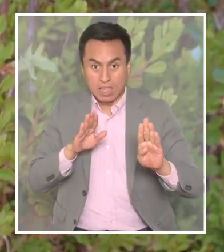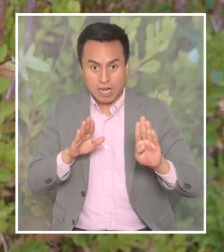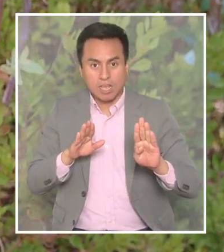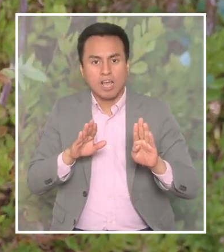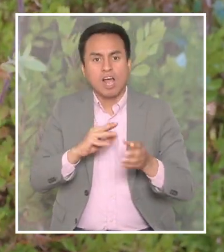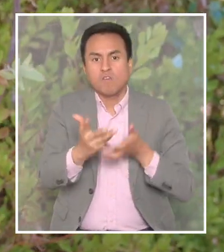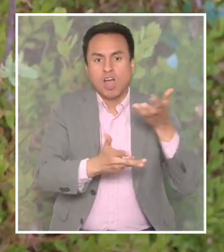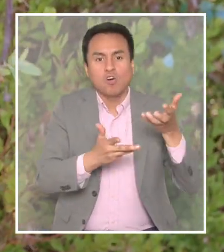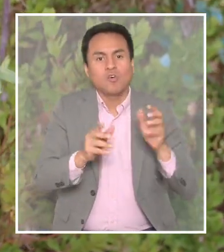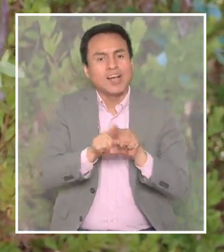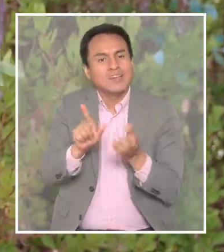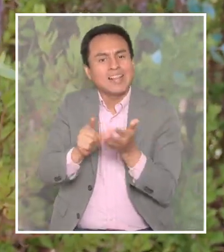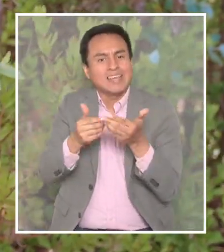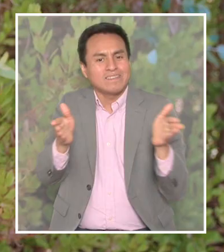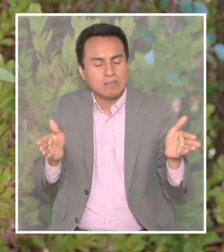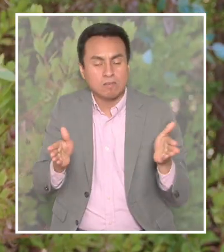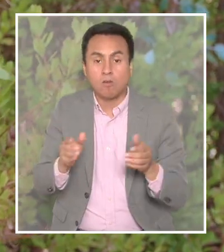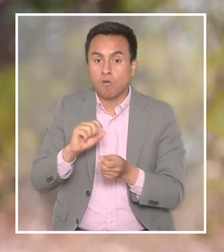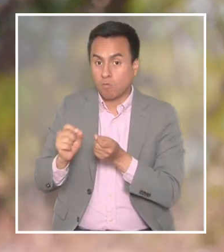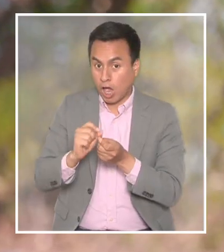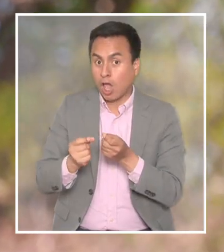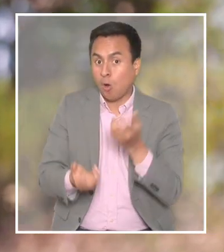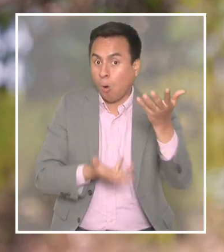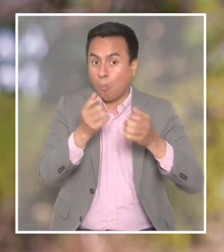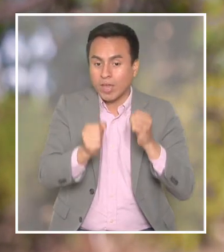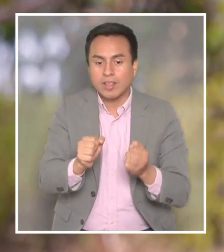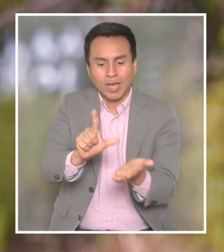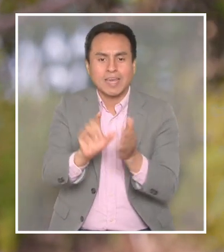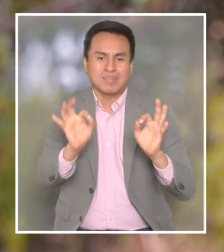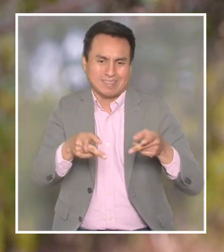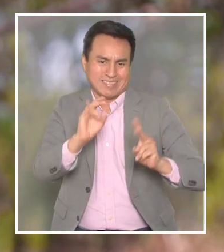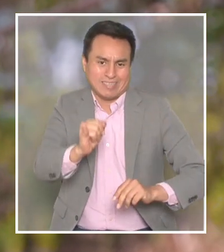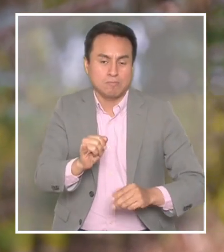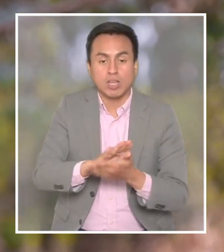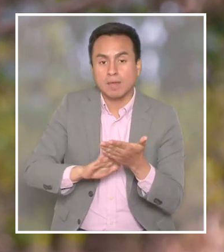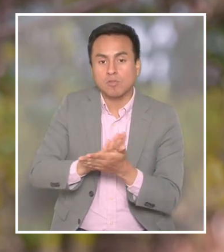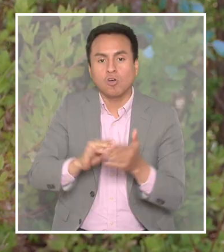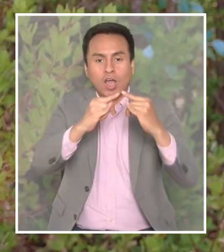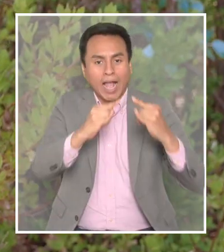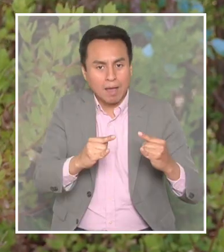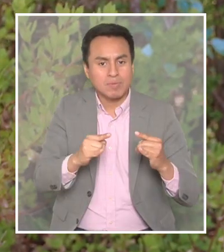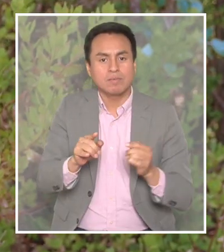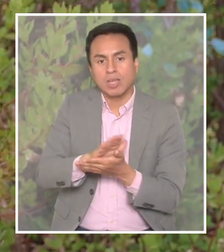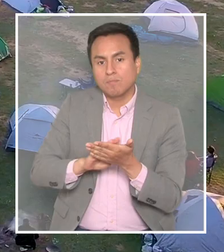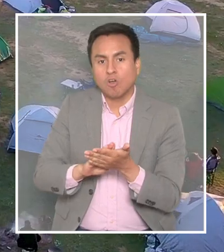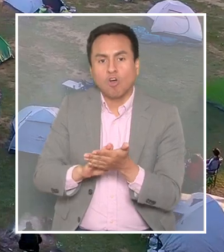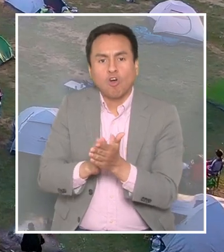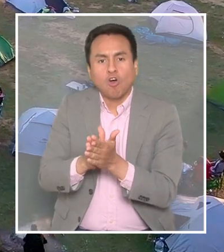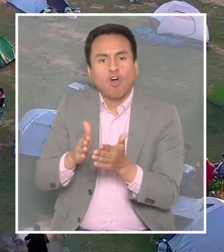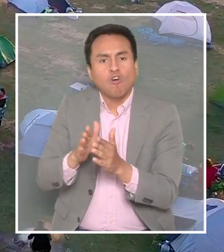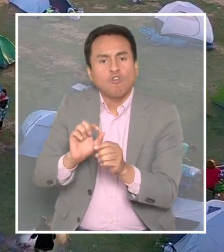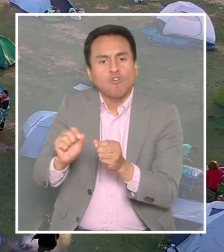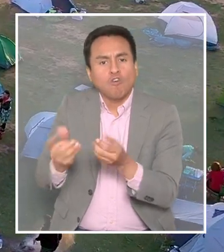También es importante evitar el fuego en actividades al aire libre. El fuego puede ser utilizado solo en lugares que estén habilitados. Por ejemplo, un campo.